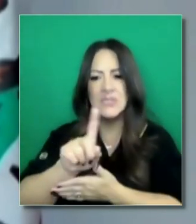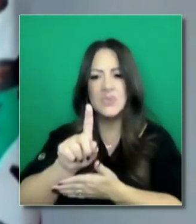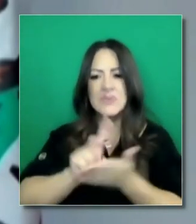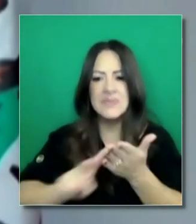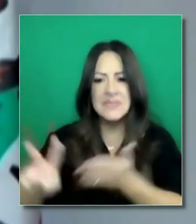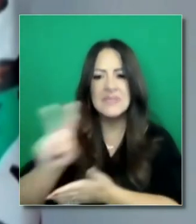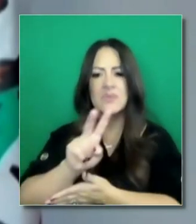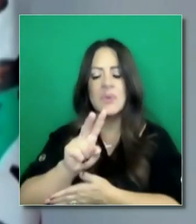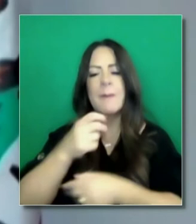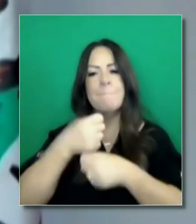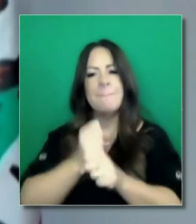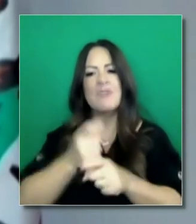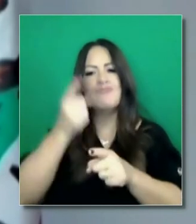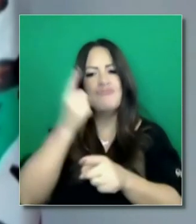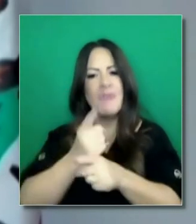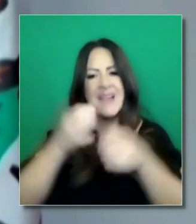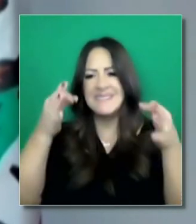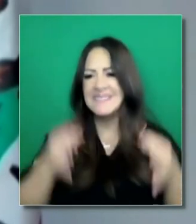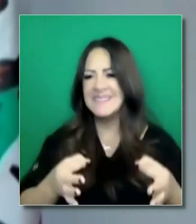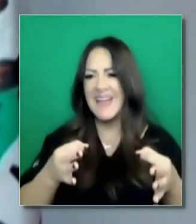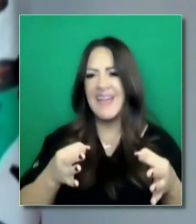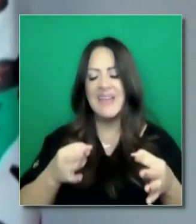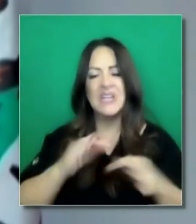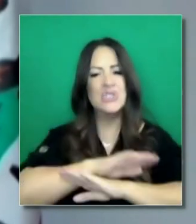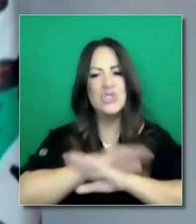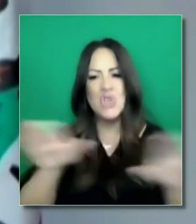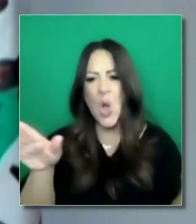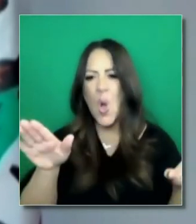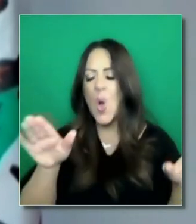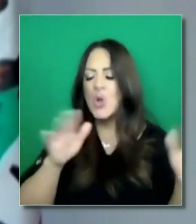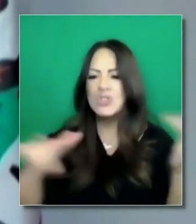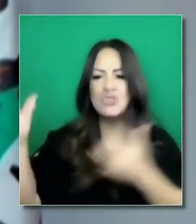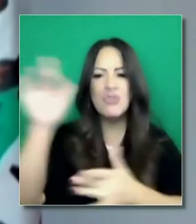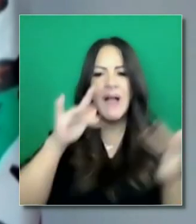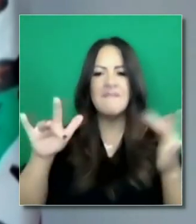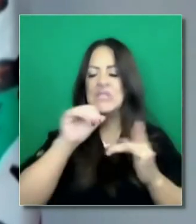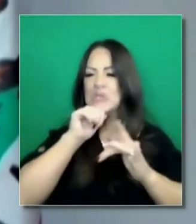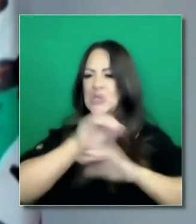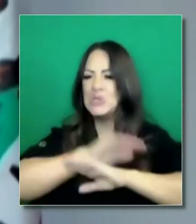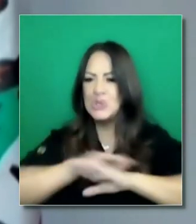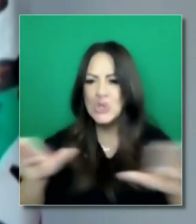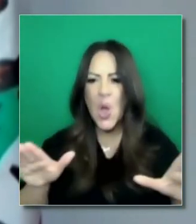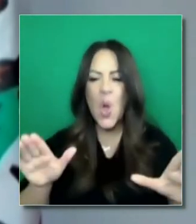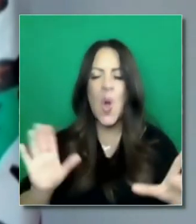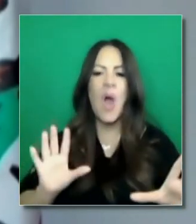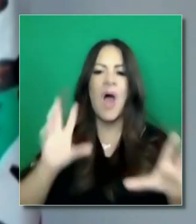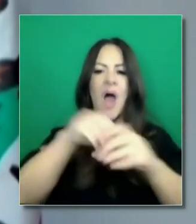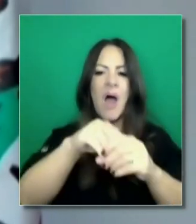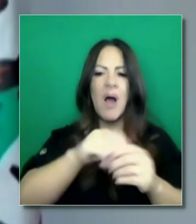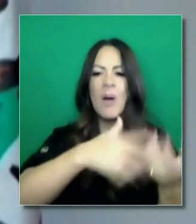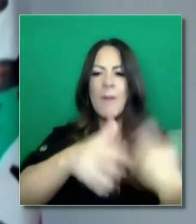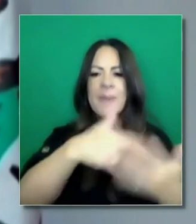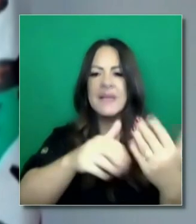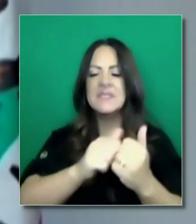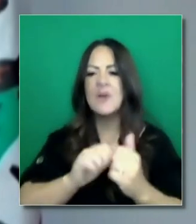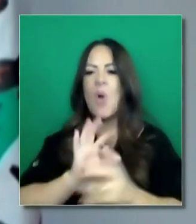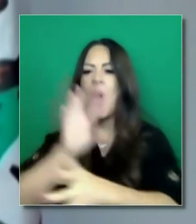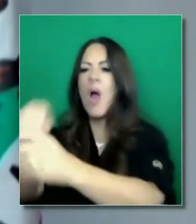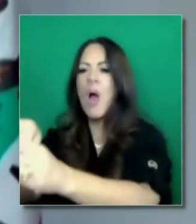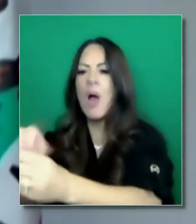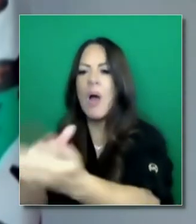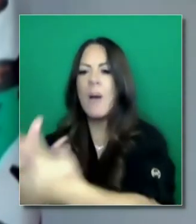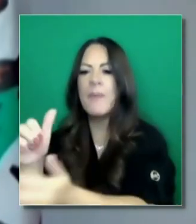de tomar las decisiones, de decidir no reunirse, de no viajar, de decidir celebrar